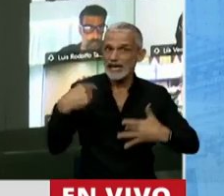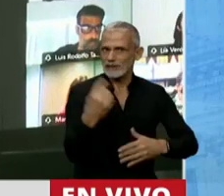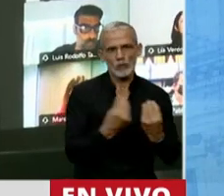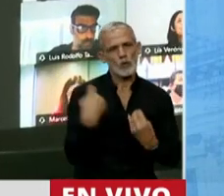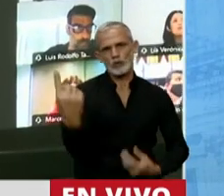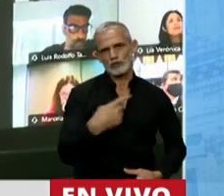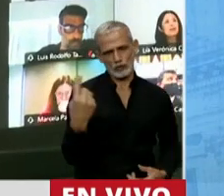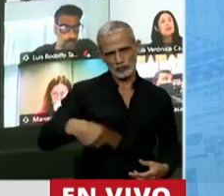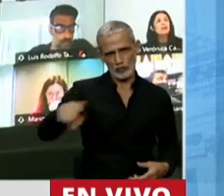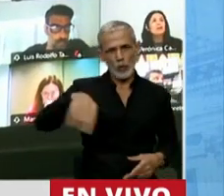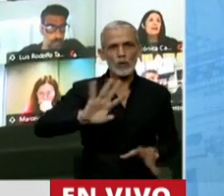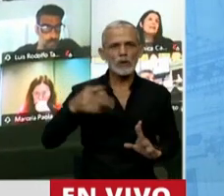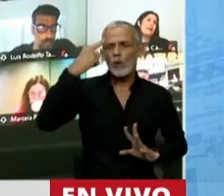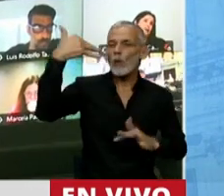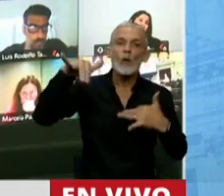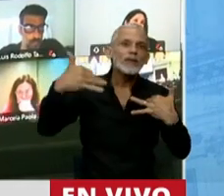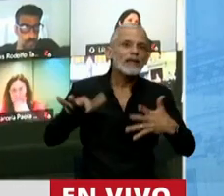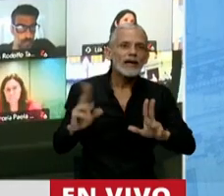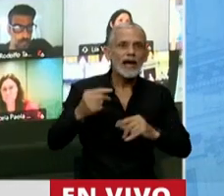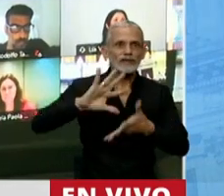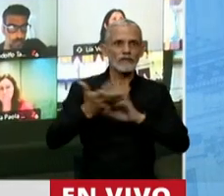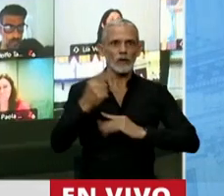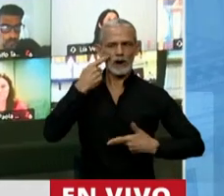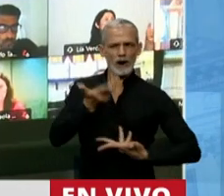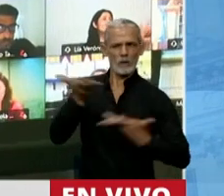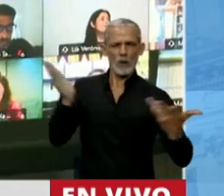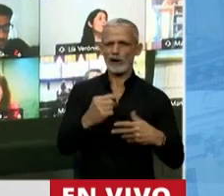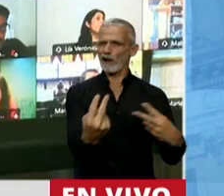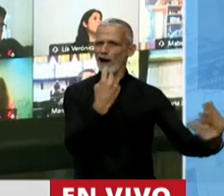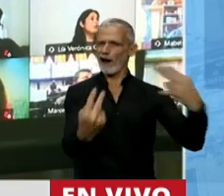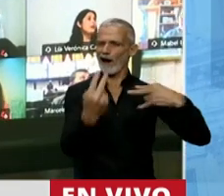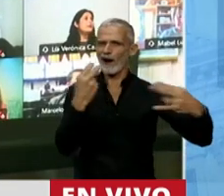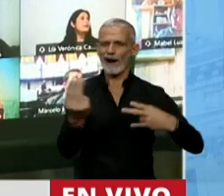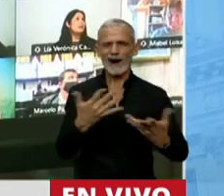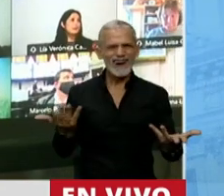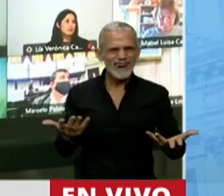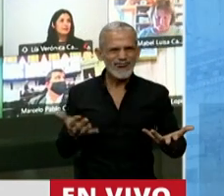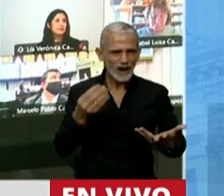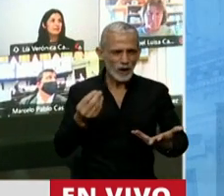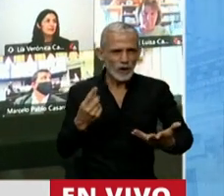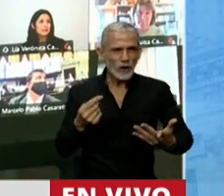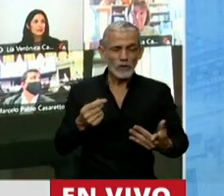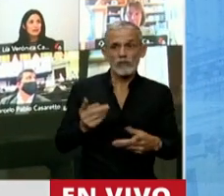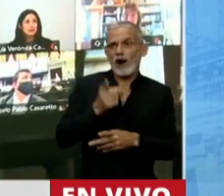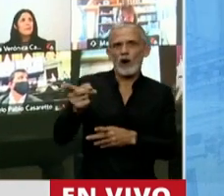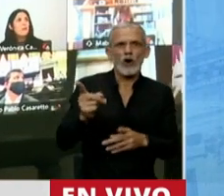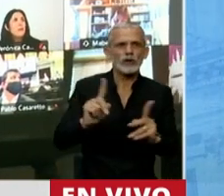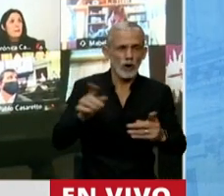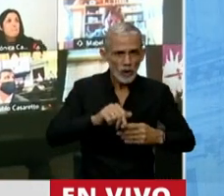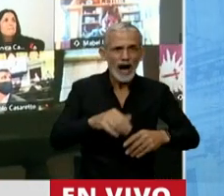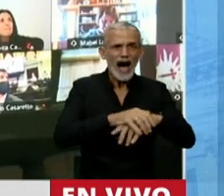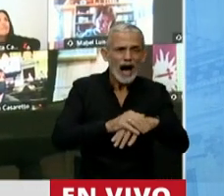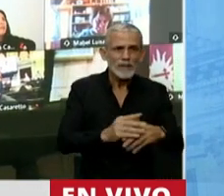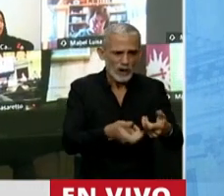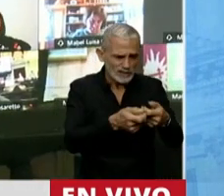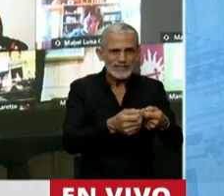de ustedes. Son brillantes, son inteligentísimos porque la verdad es tanto el dolor que cómo te vas a oponer a esto. Tengo amigos que me suelen el